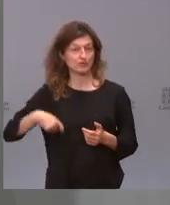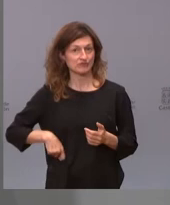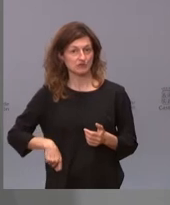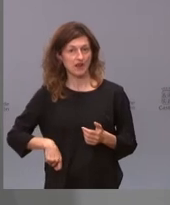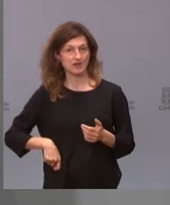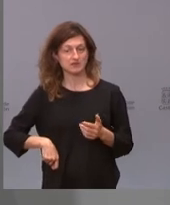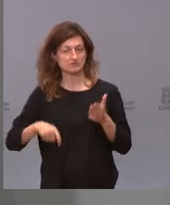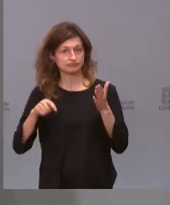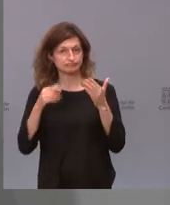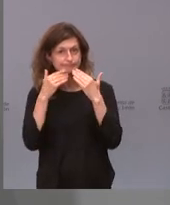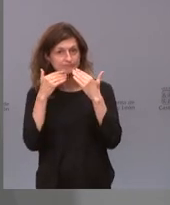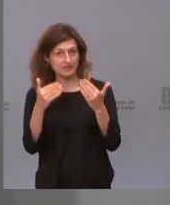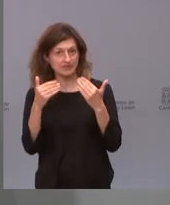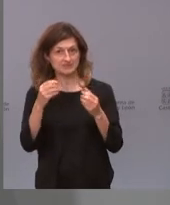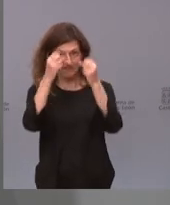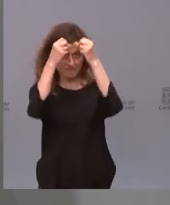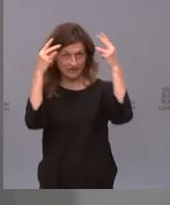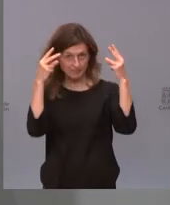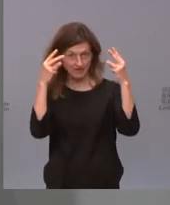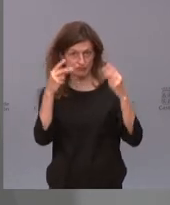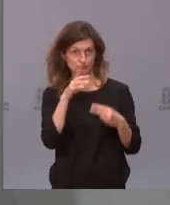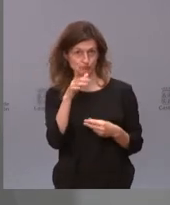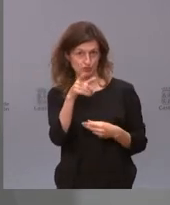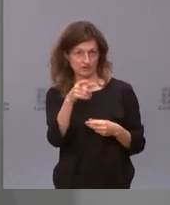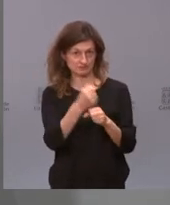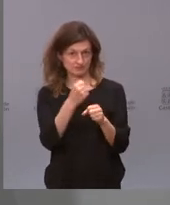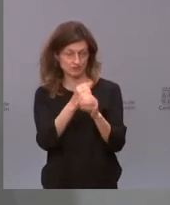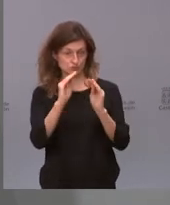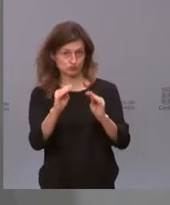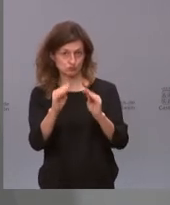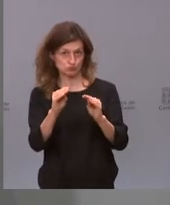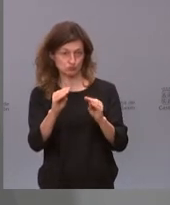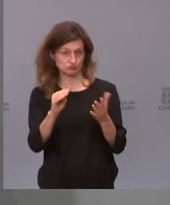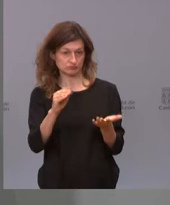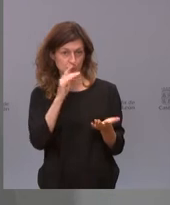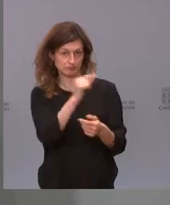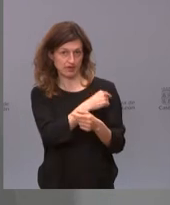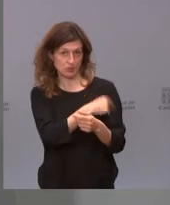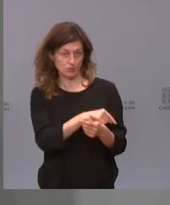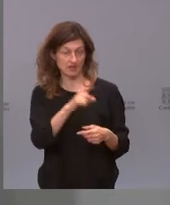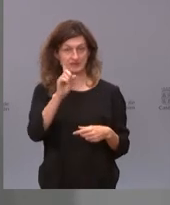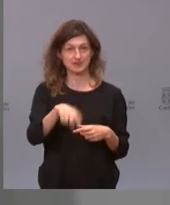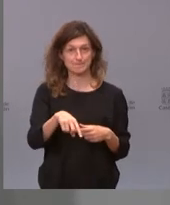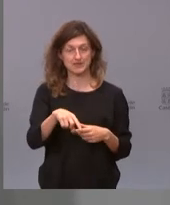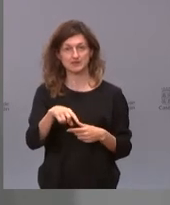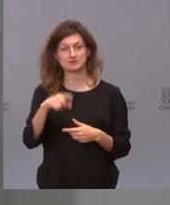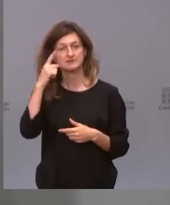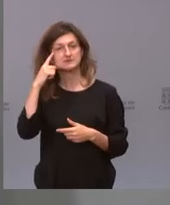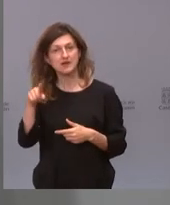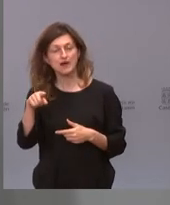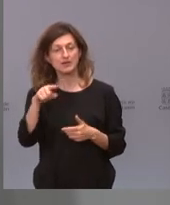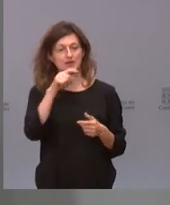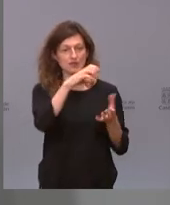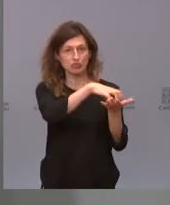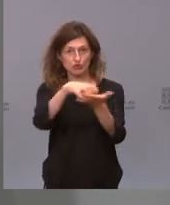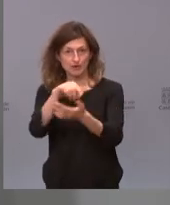especialmente los enfermeros, que son en los que están las enfermeras las que están poniendo las vacunas, pero también saben que en todos los puntos de